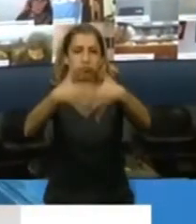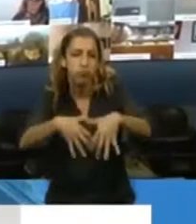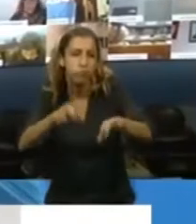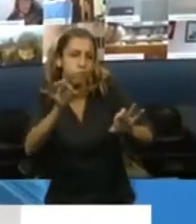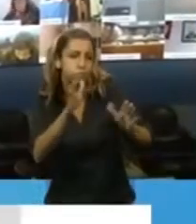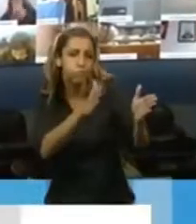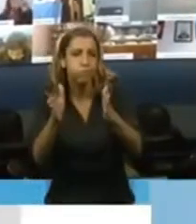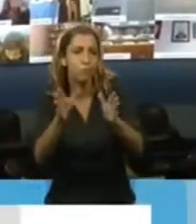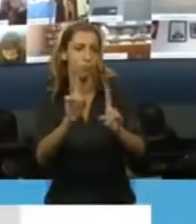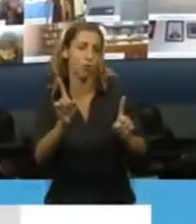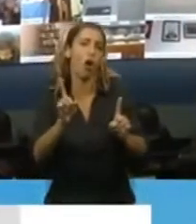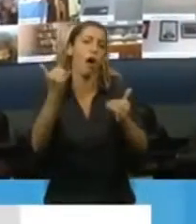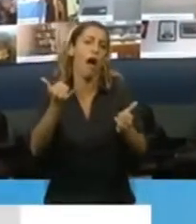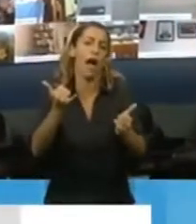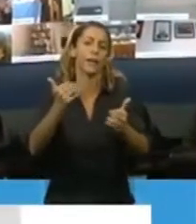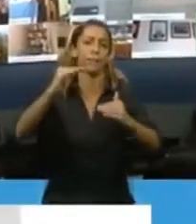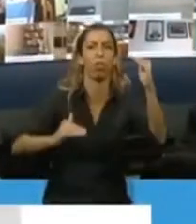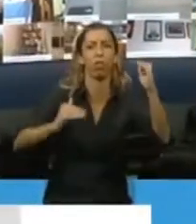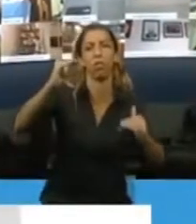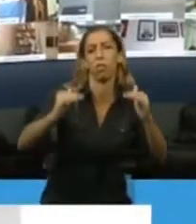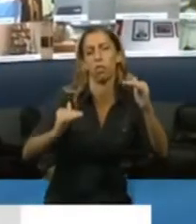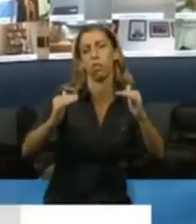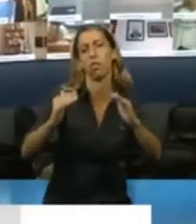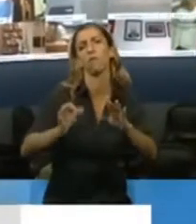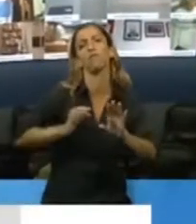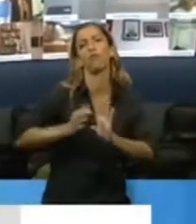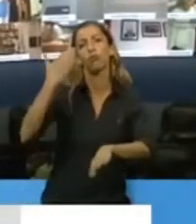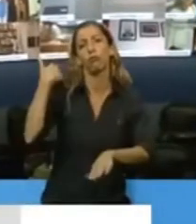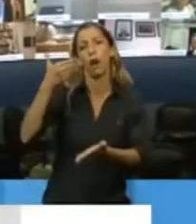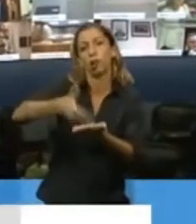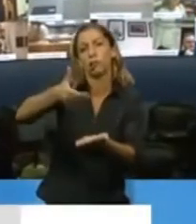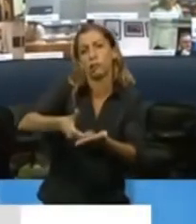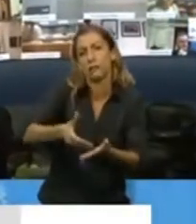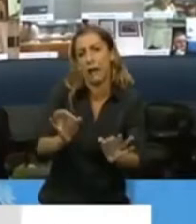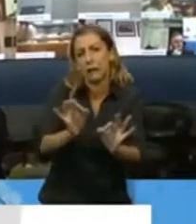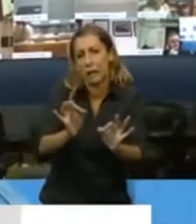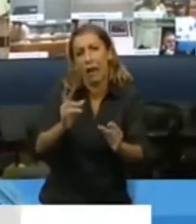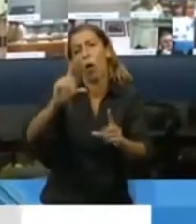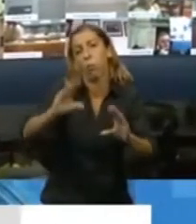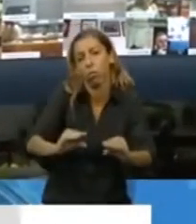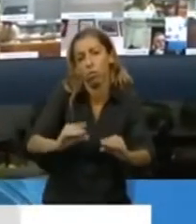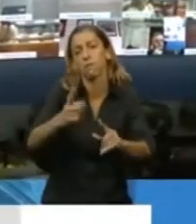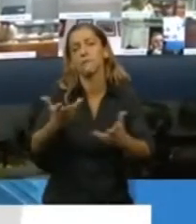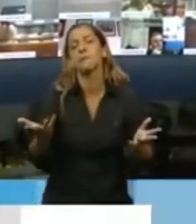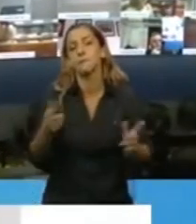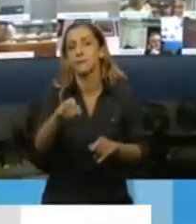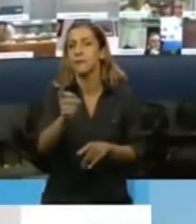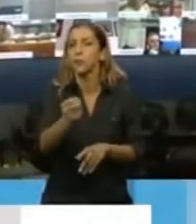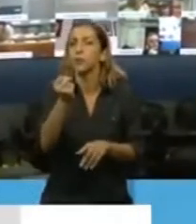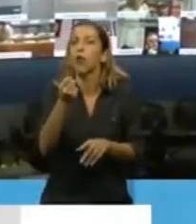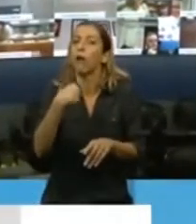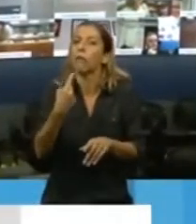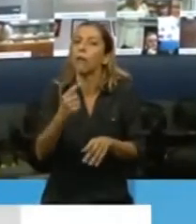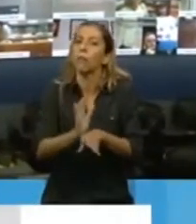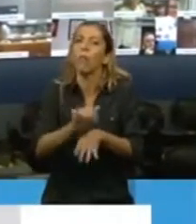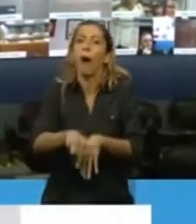inequitativo, desfinanciado desde hace muchísimos años. Y señalo esto porque me parece que las